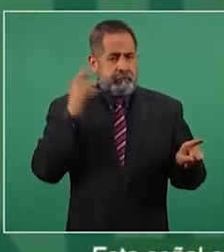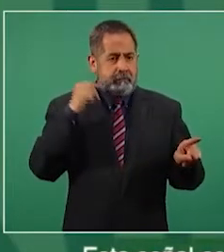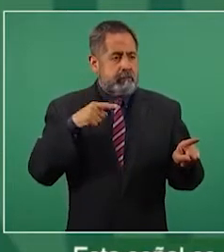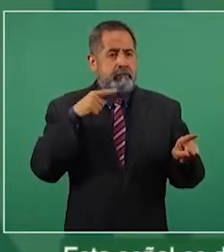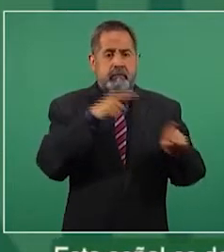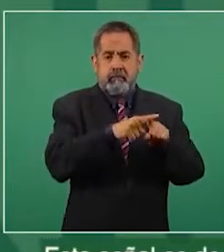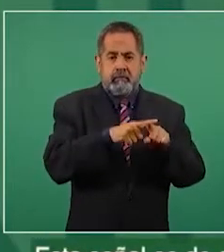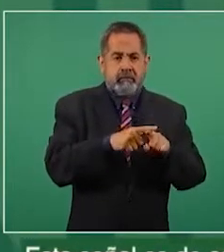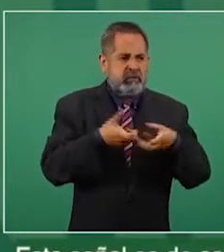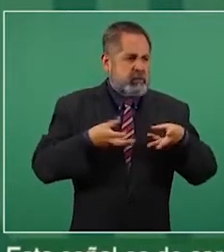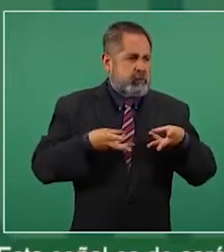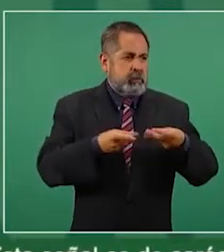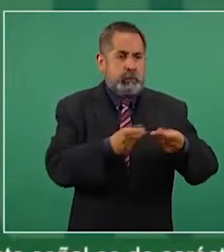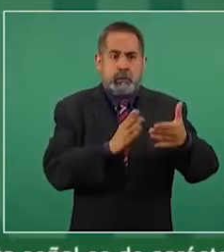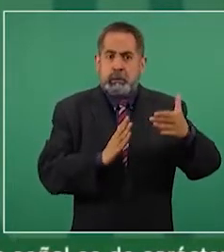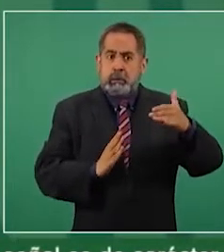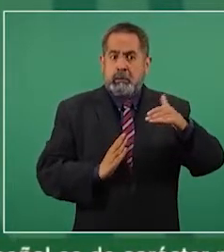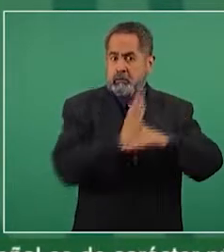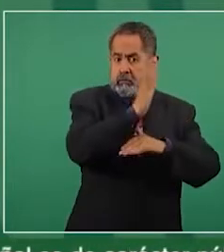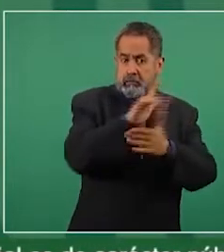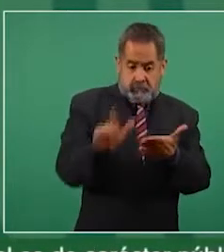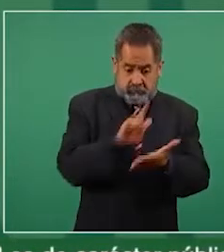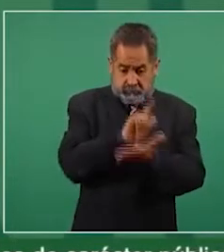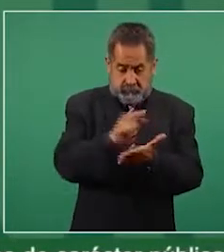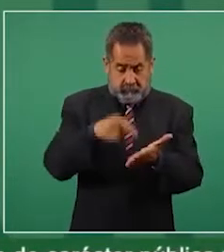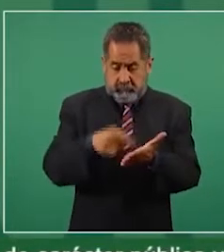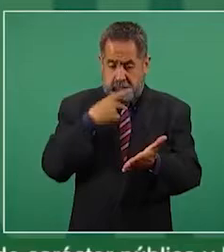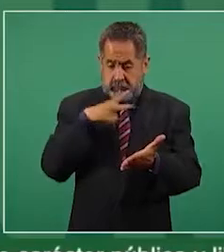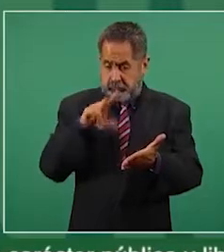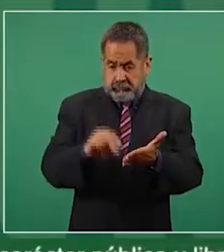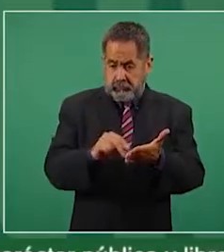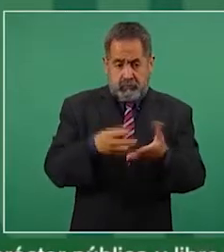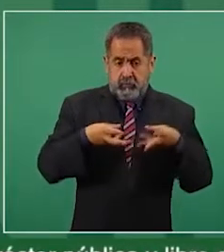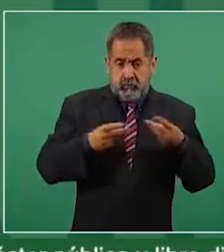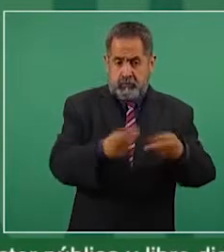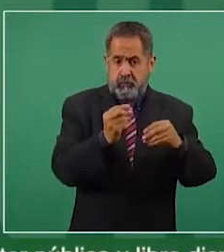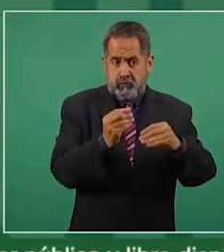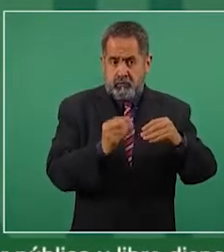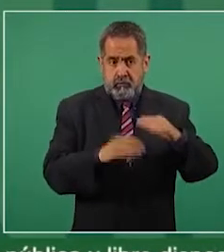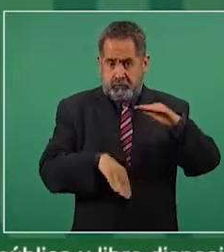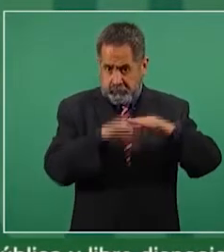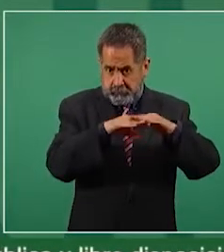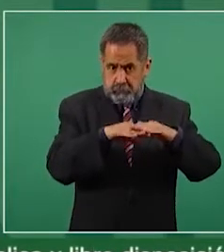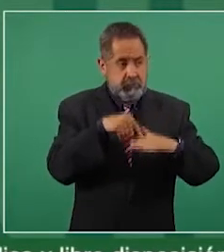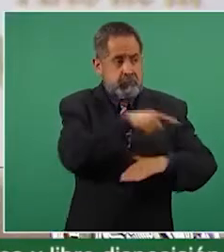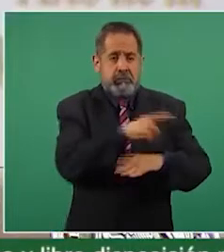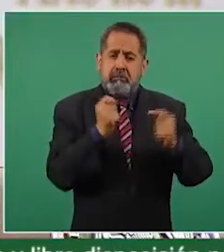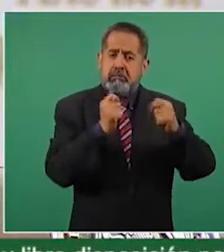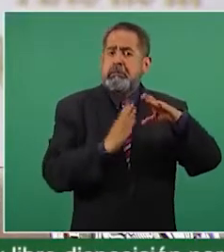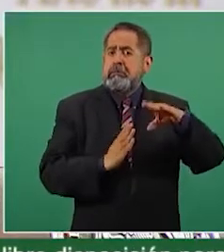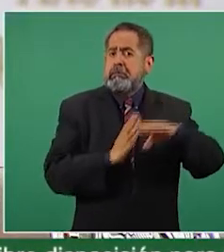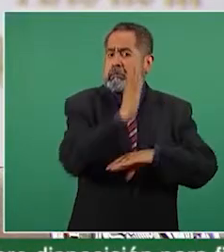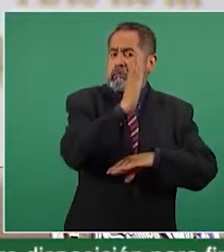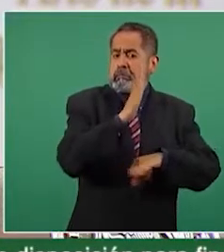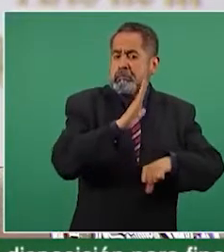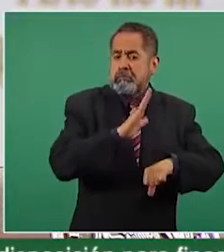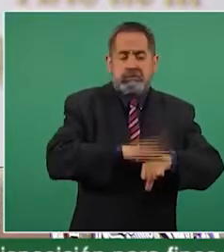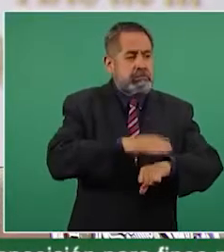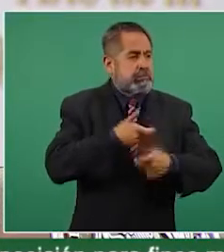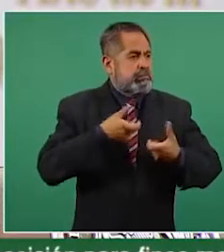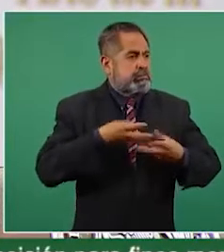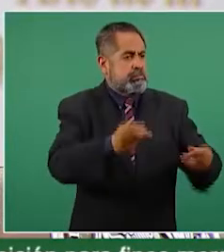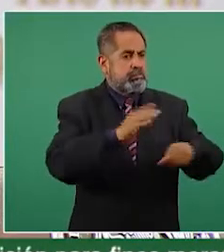había rebasado el tope de campaña con mucho y